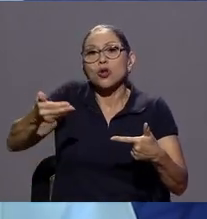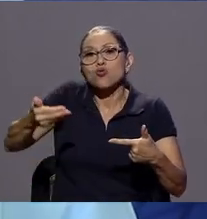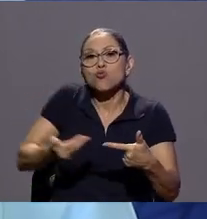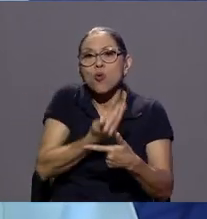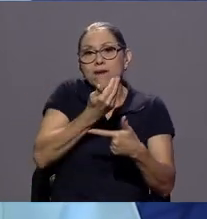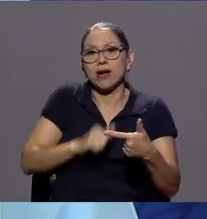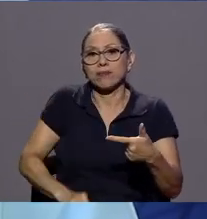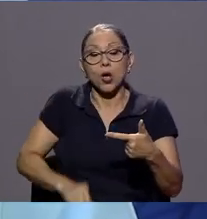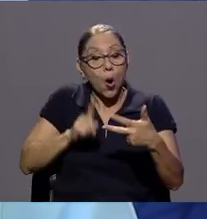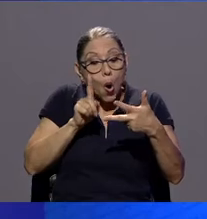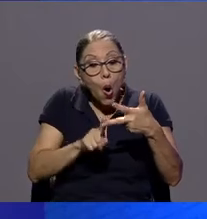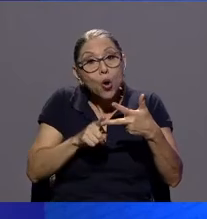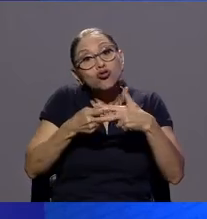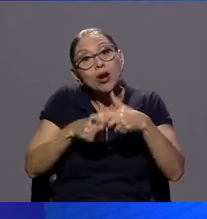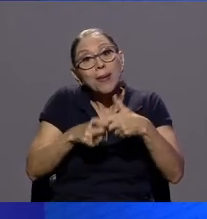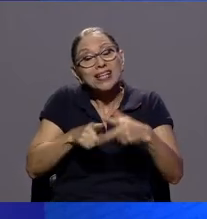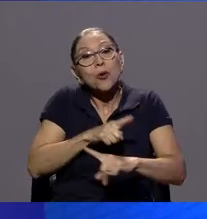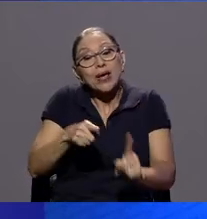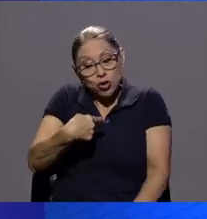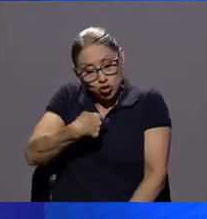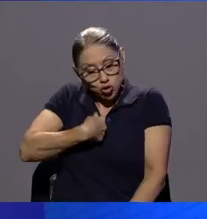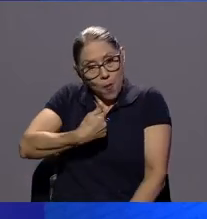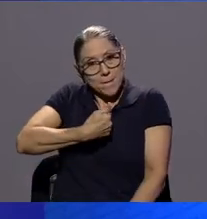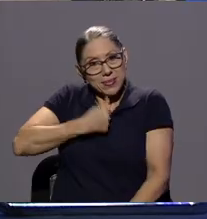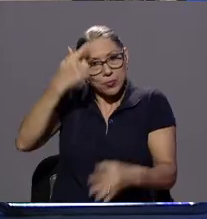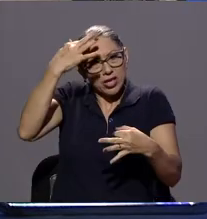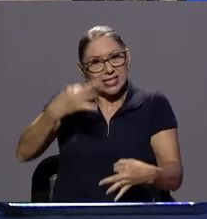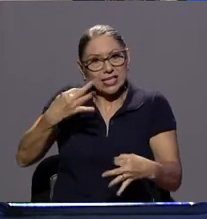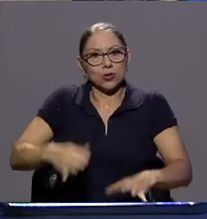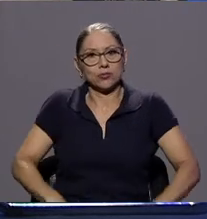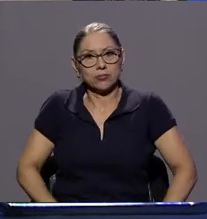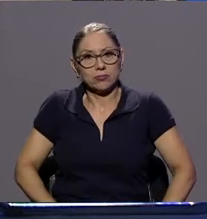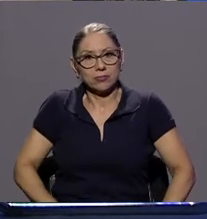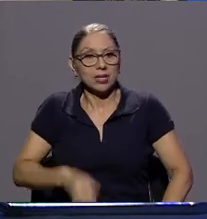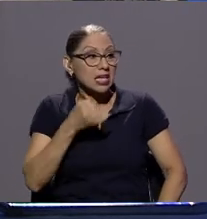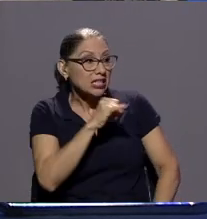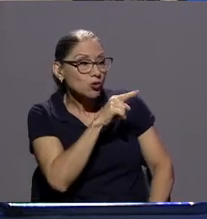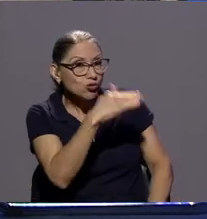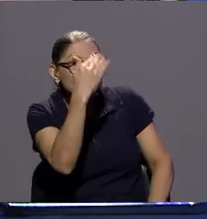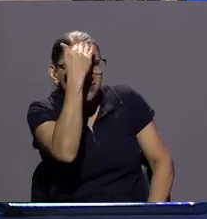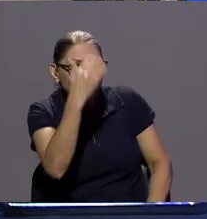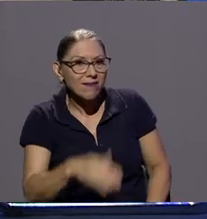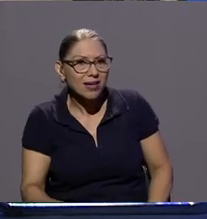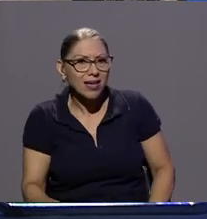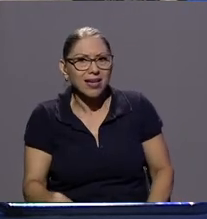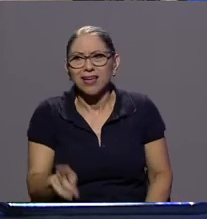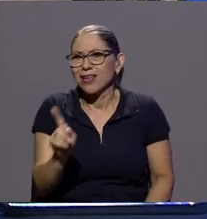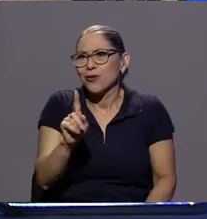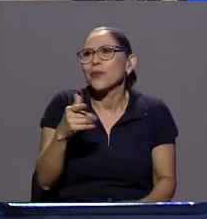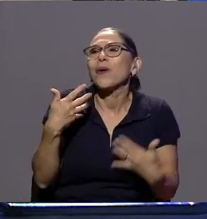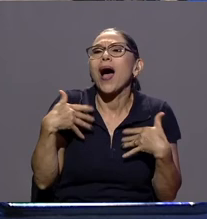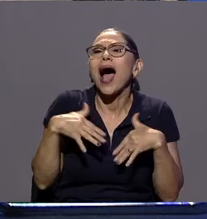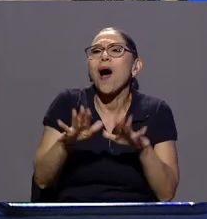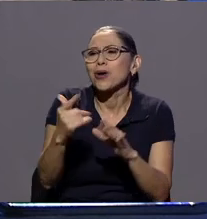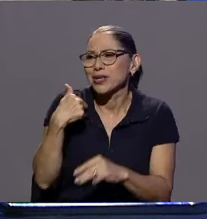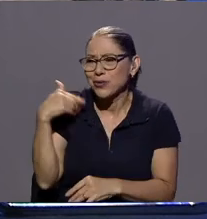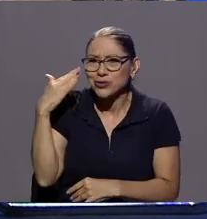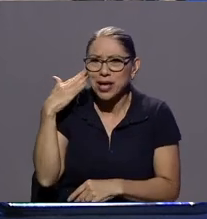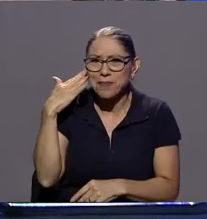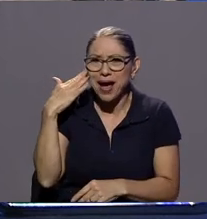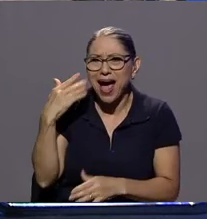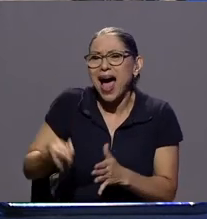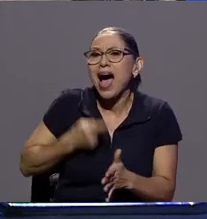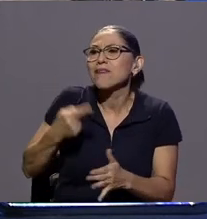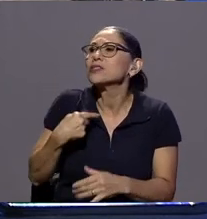el que decido si usted lo sabe exactamente no pero no es solo eso sino que aunque yo lo sepa muchas veces nos enfrentamos a que la